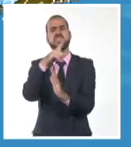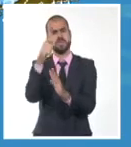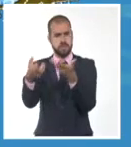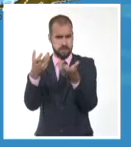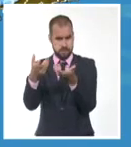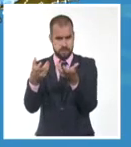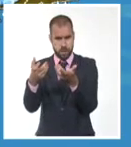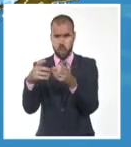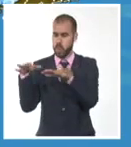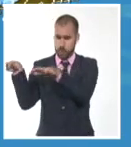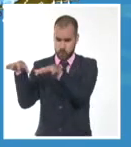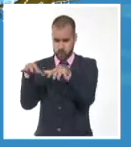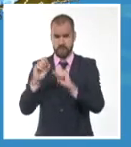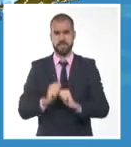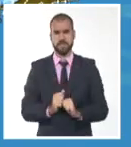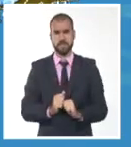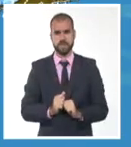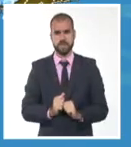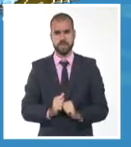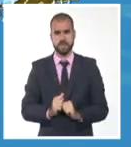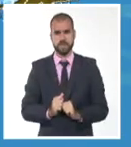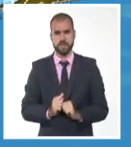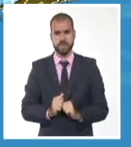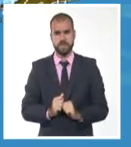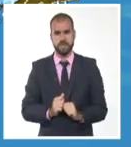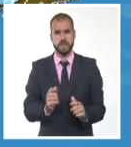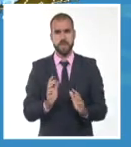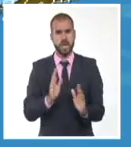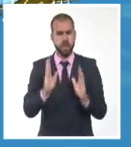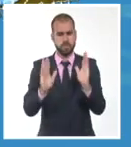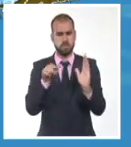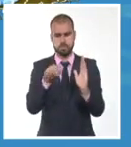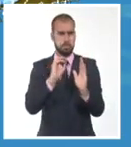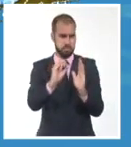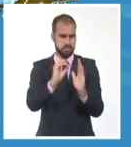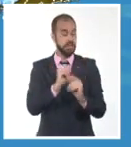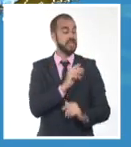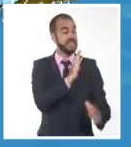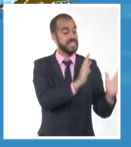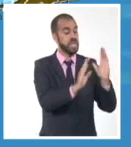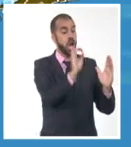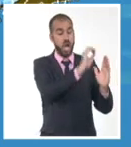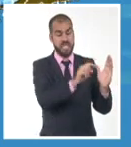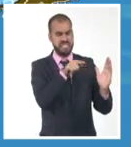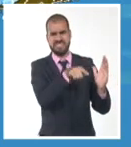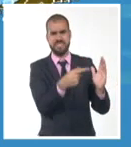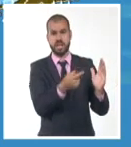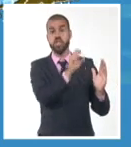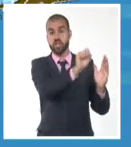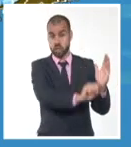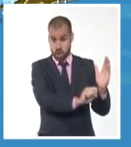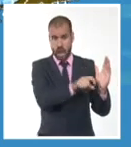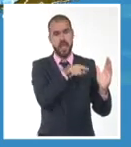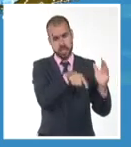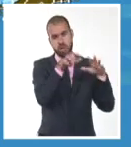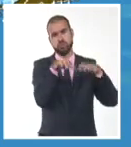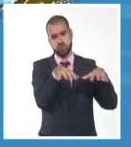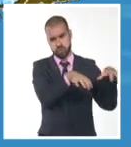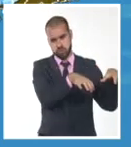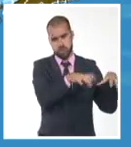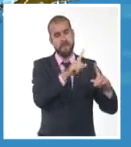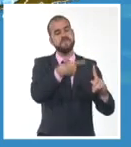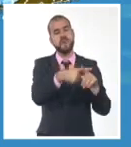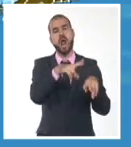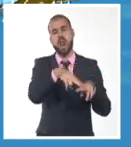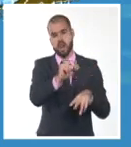baja en el centro, o sea, hasta Cienfuegos solamente, y en el oriente pudiera estar lloviendo en localidades del sur oriental y Holguín en